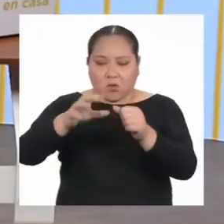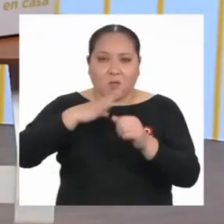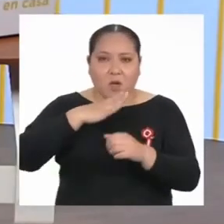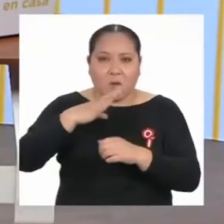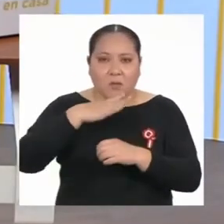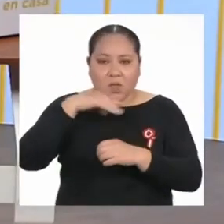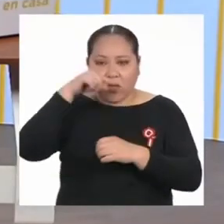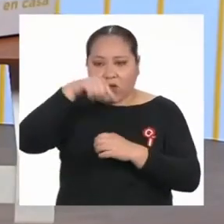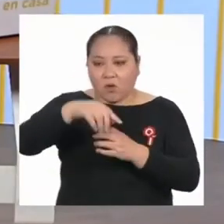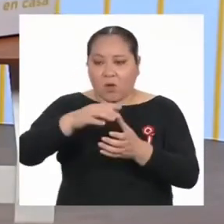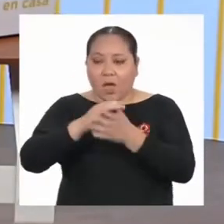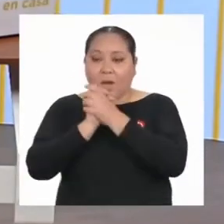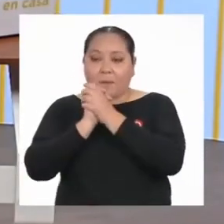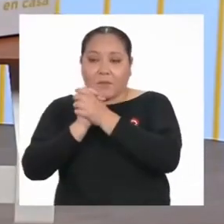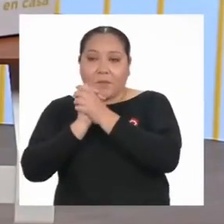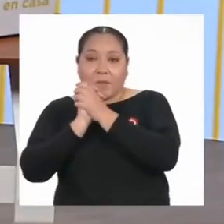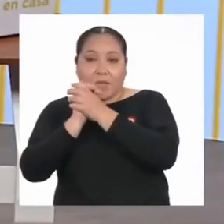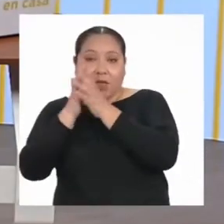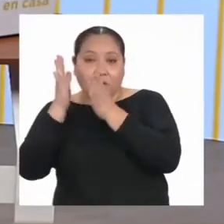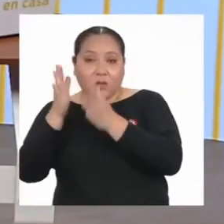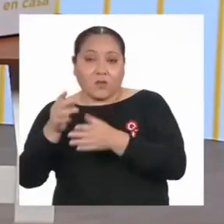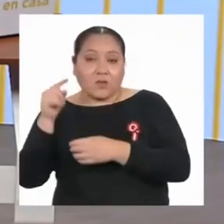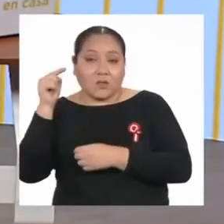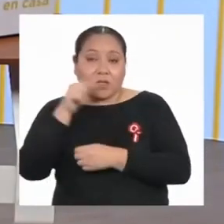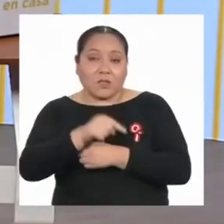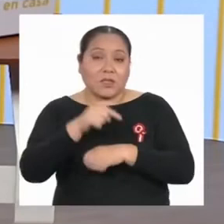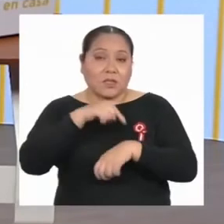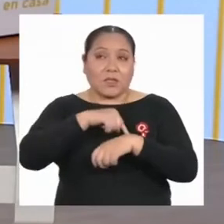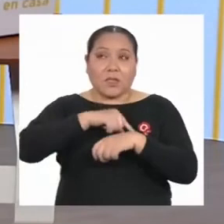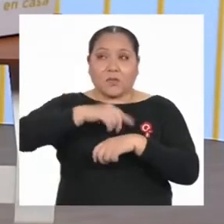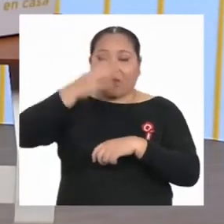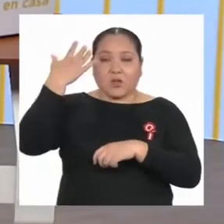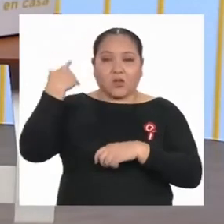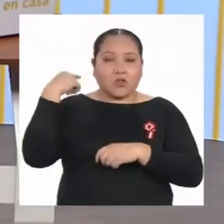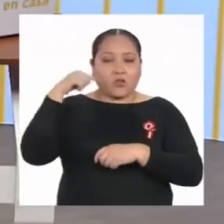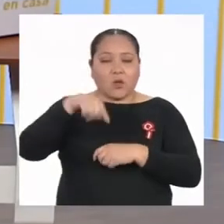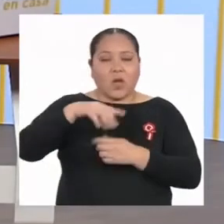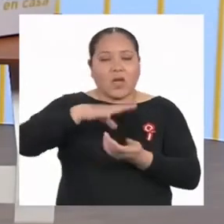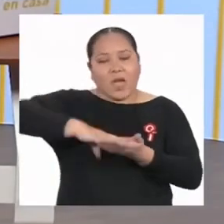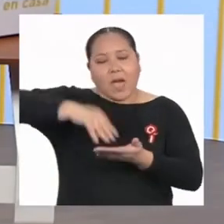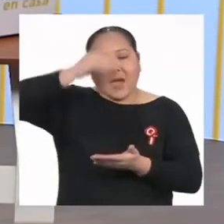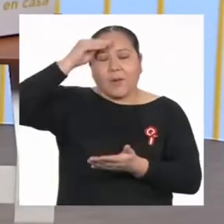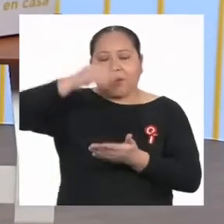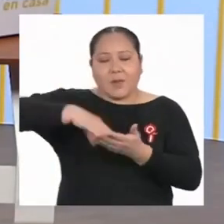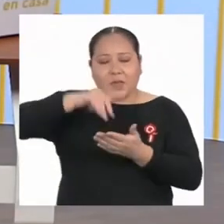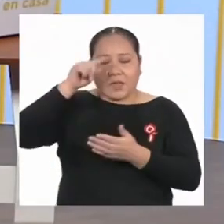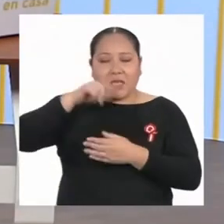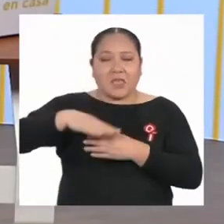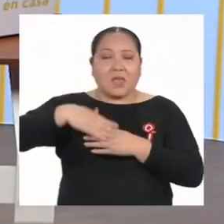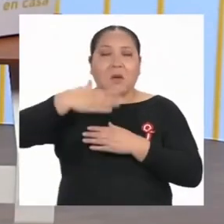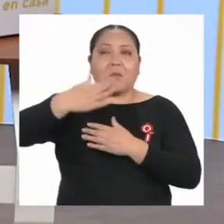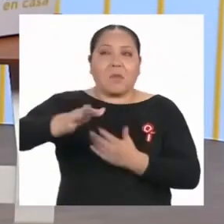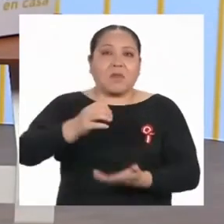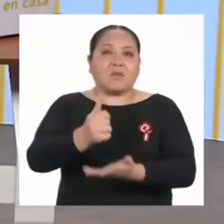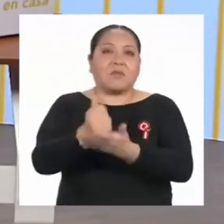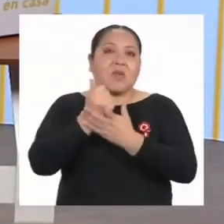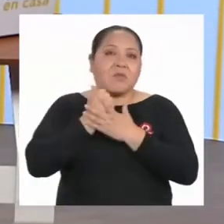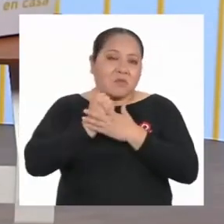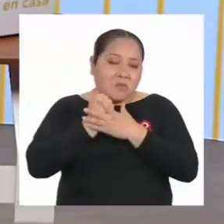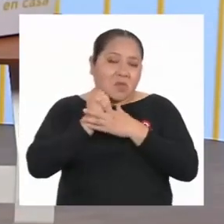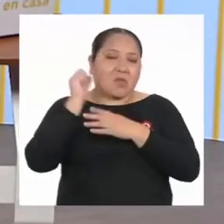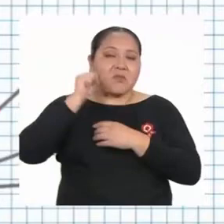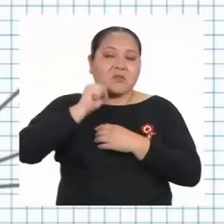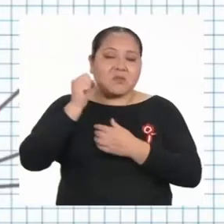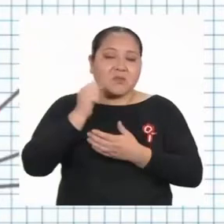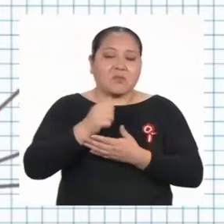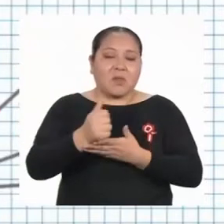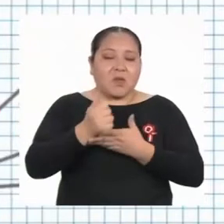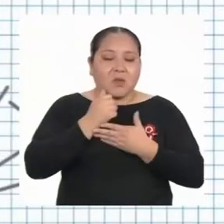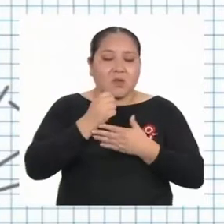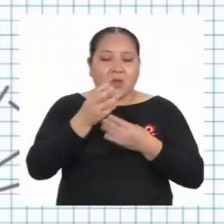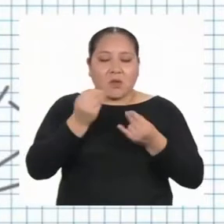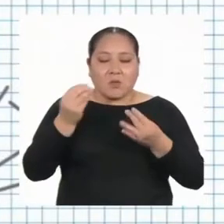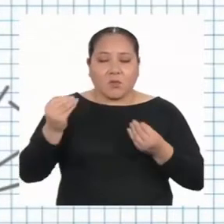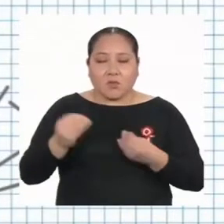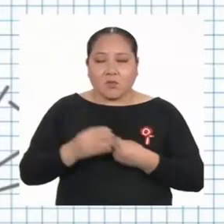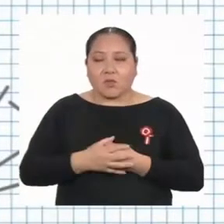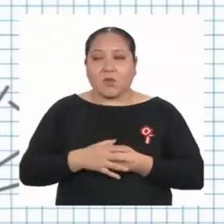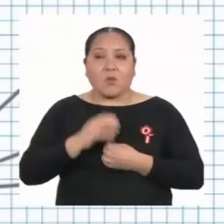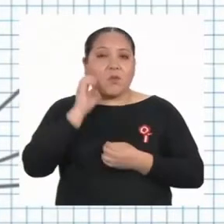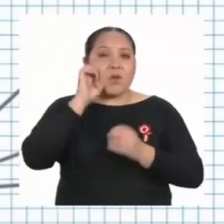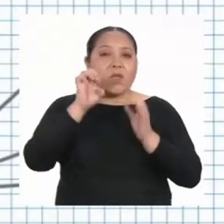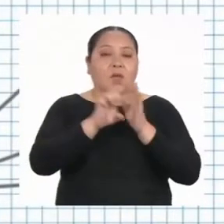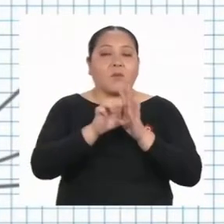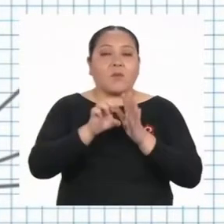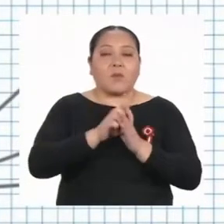También hay cosas que aprendí y que pensé nunca me iban a servir, pero luego me di cuenta que sí eran útiles, como saber